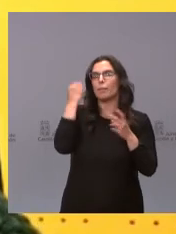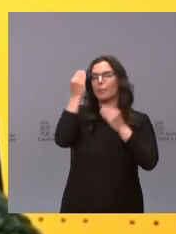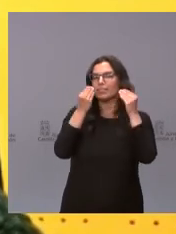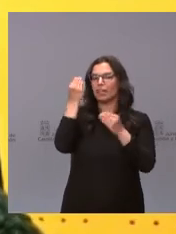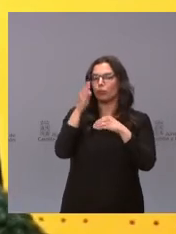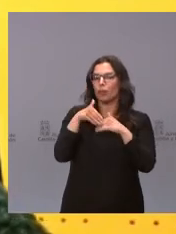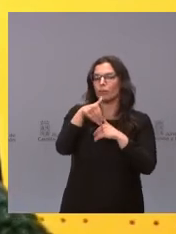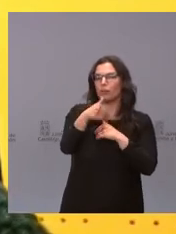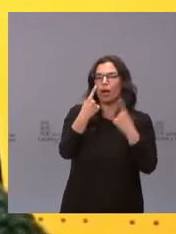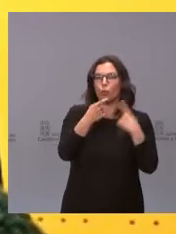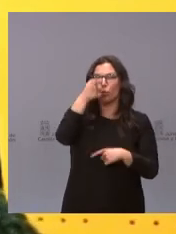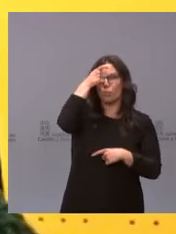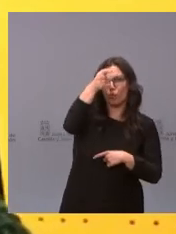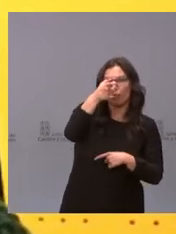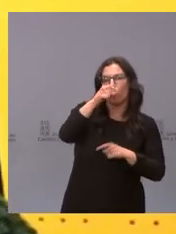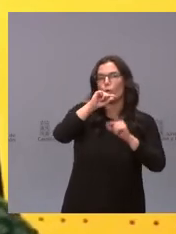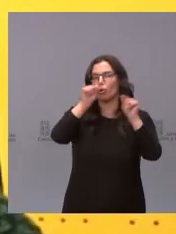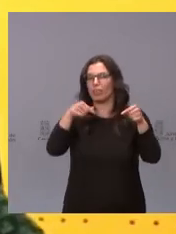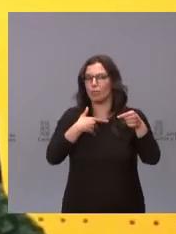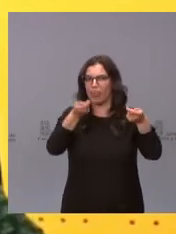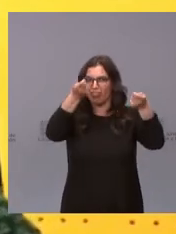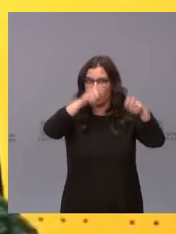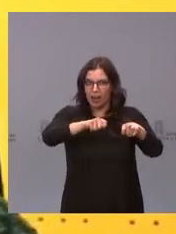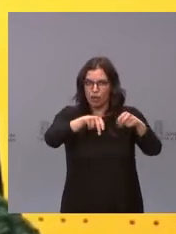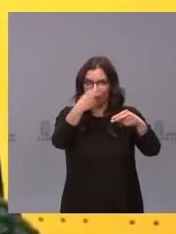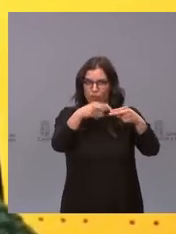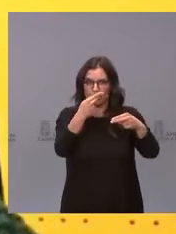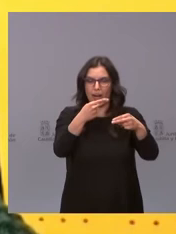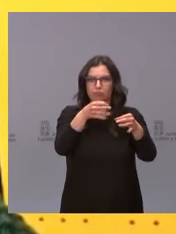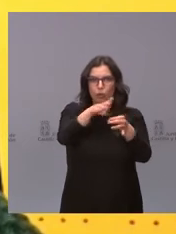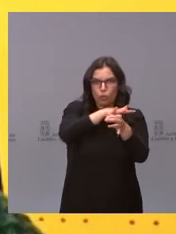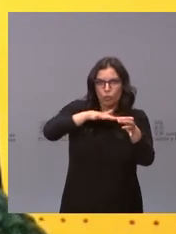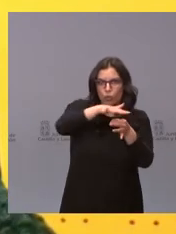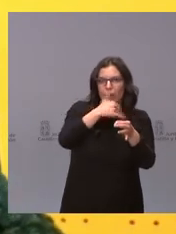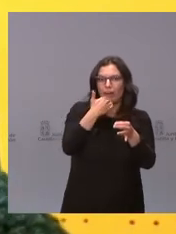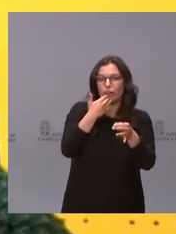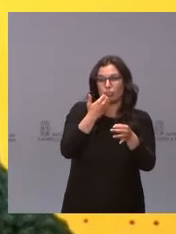municipios o de provincias si la situación epidemiológica se complica.